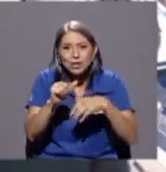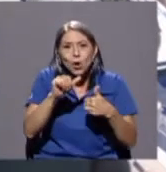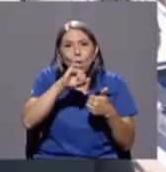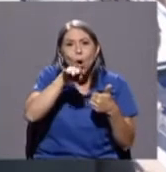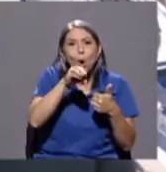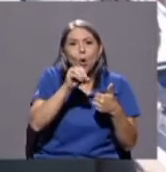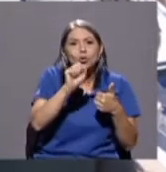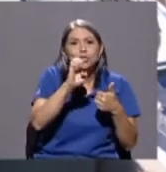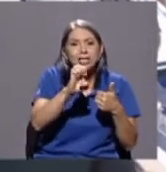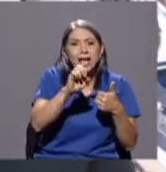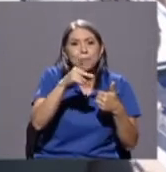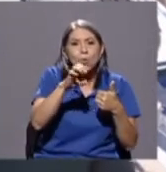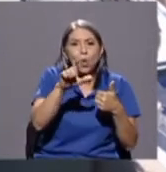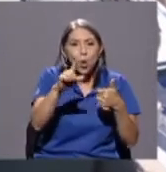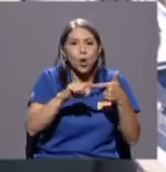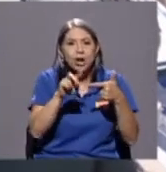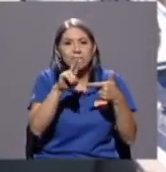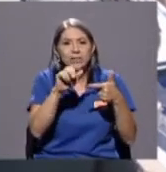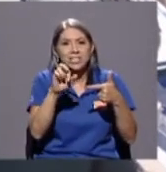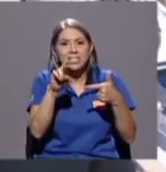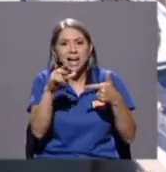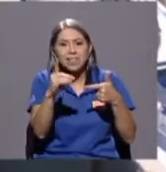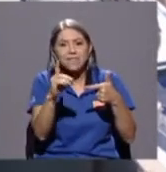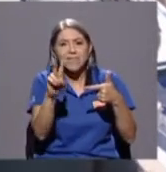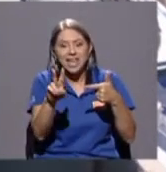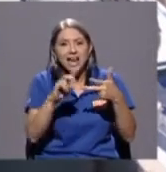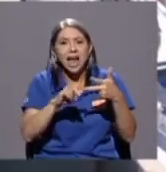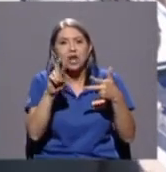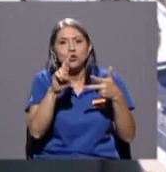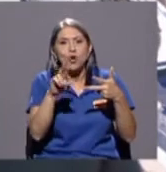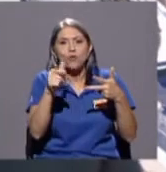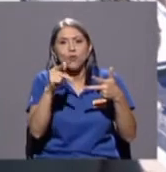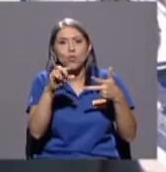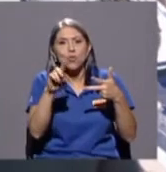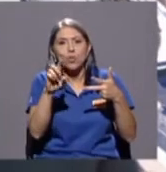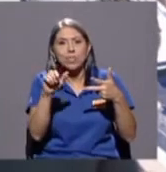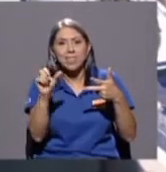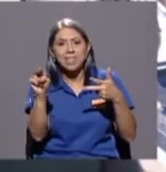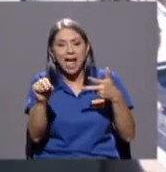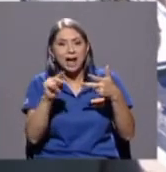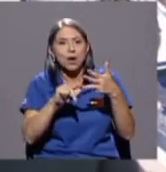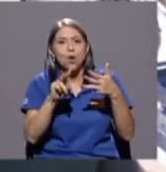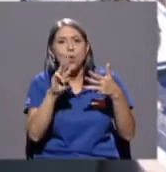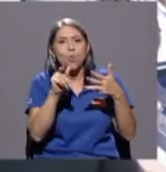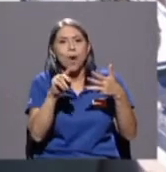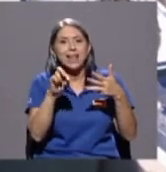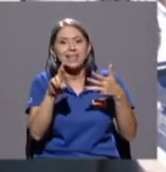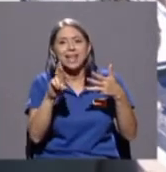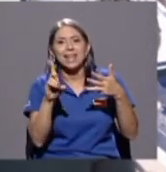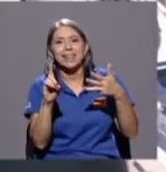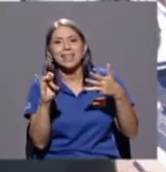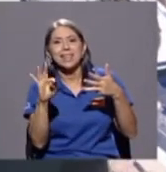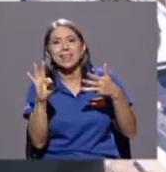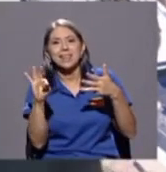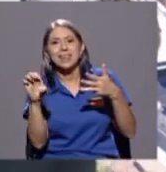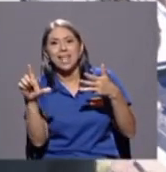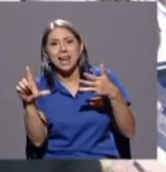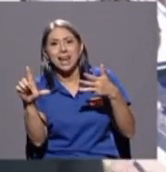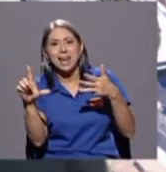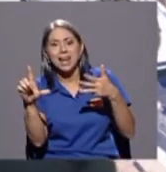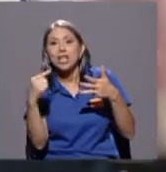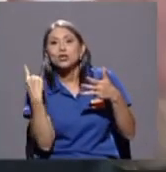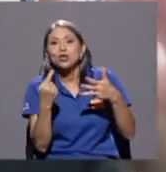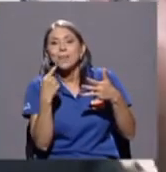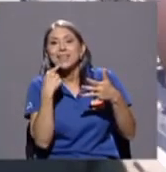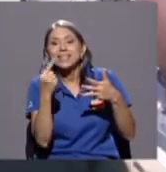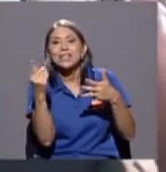richard beck don rodolfo burdián don walter dittel para mencionar nada más algunos de los grandes empresarios de costa